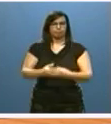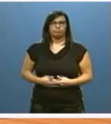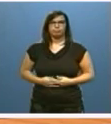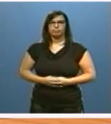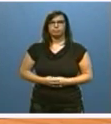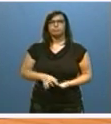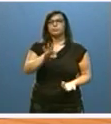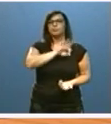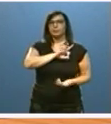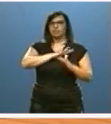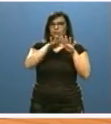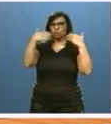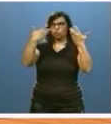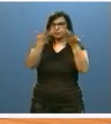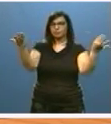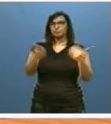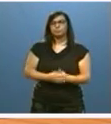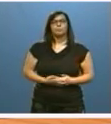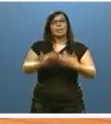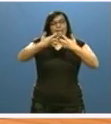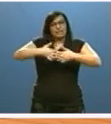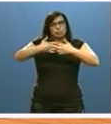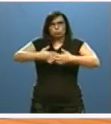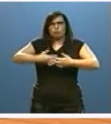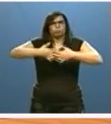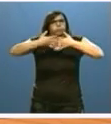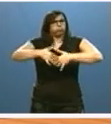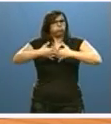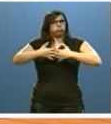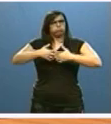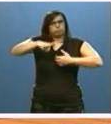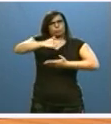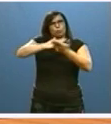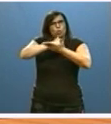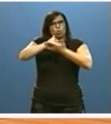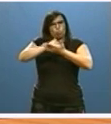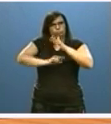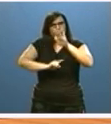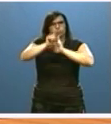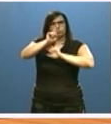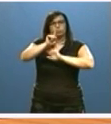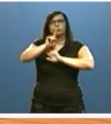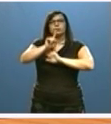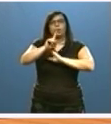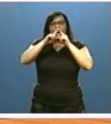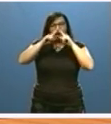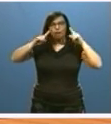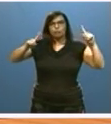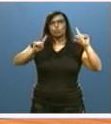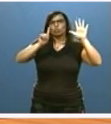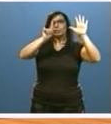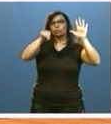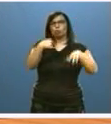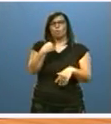Señorías, la industria está siendo el gran motor de la economía regional, con un crecimiento anual del 6